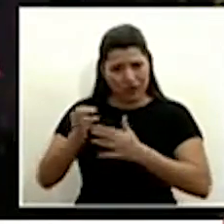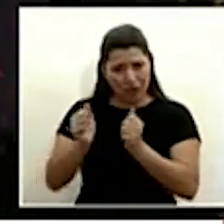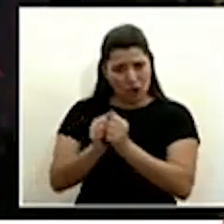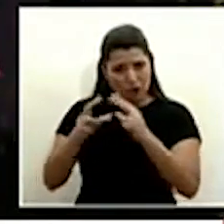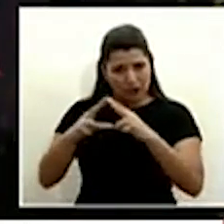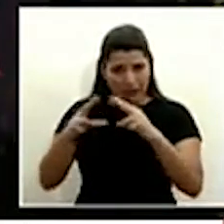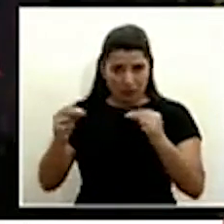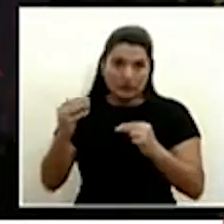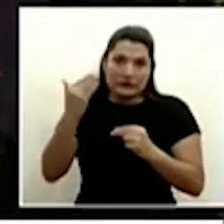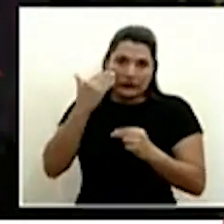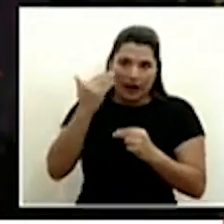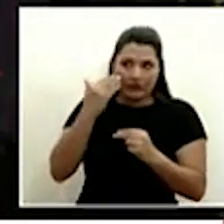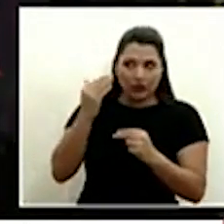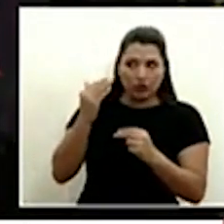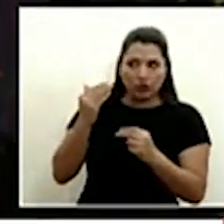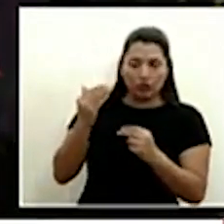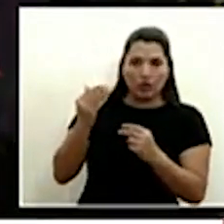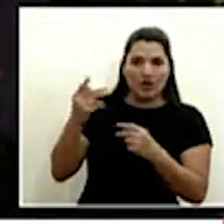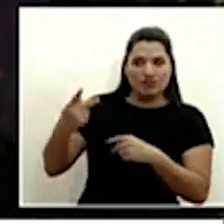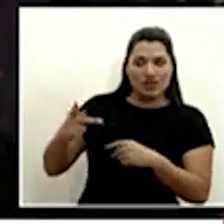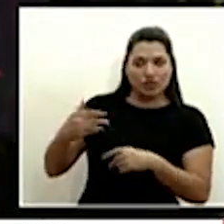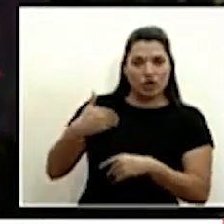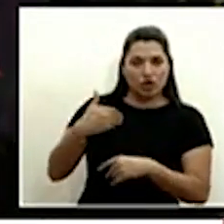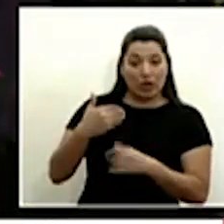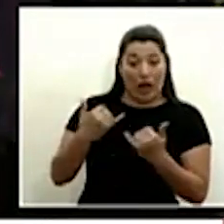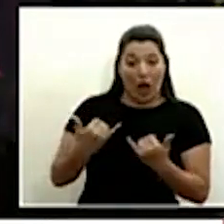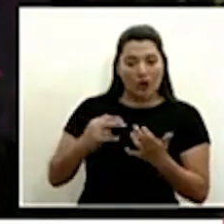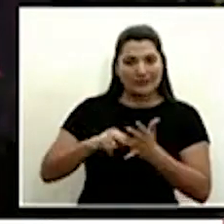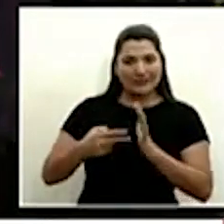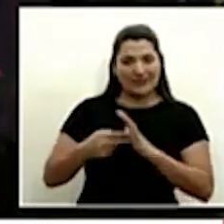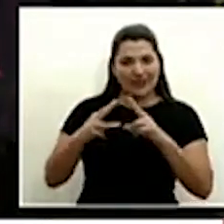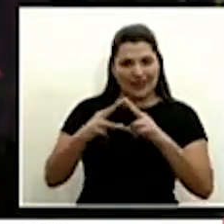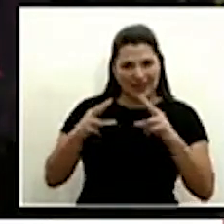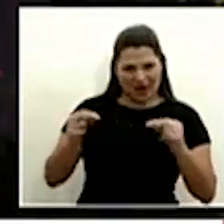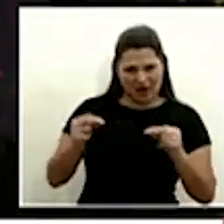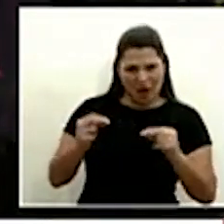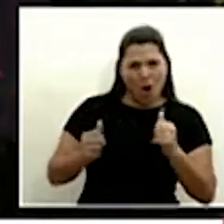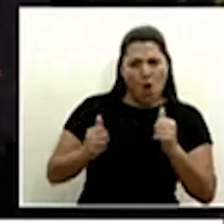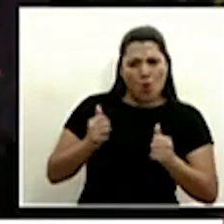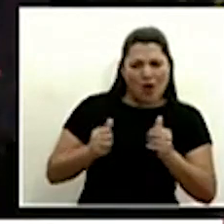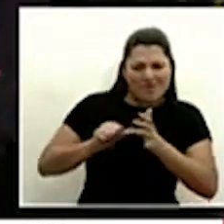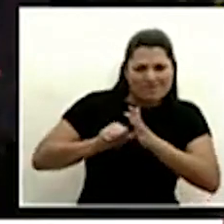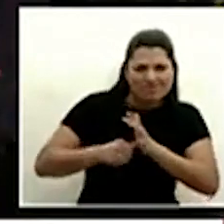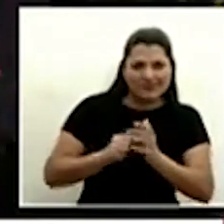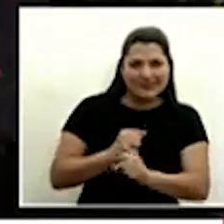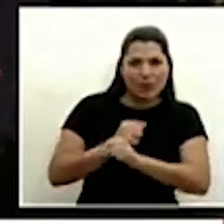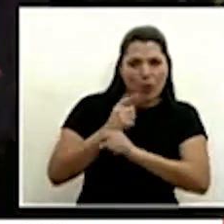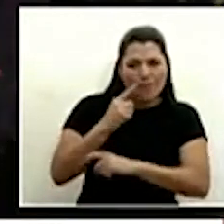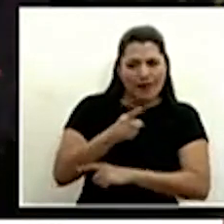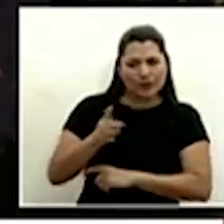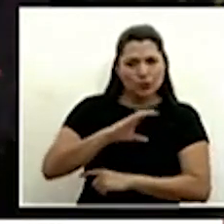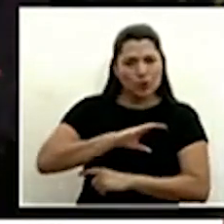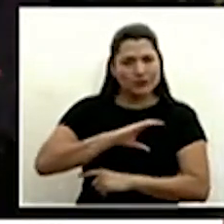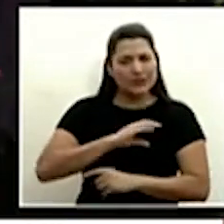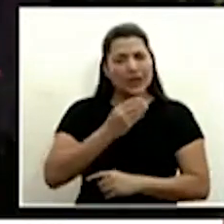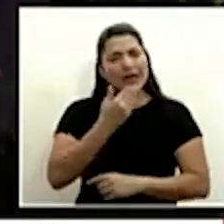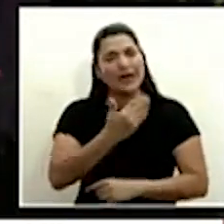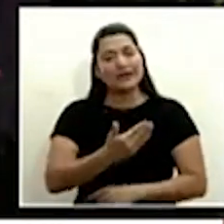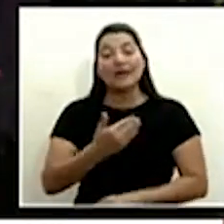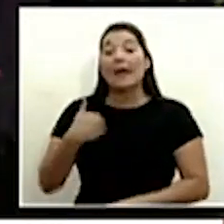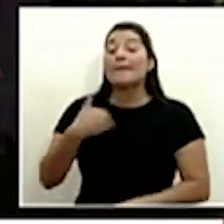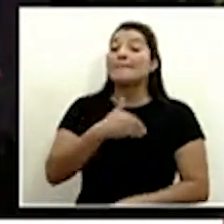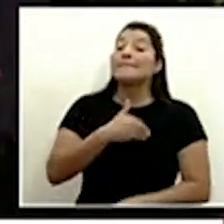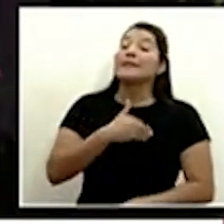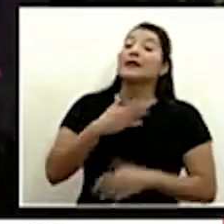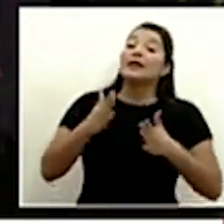tomando en cuenta lo que está sucediendo con Nicaragua que reforzamiento de seguridad para ellos también podrían tener muchísimas gracias Ministro de